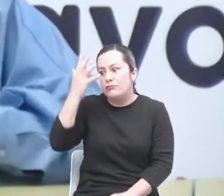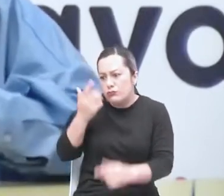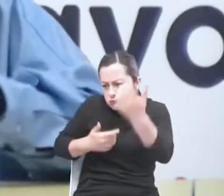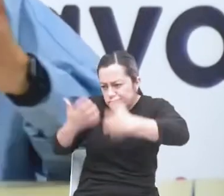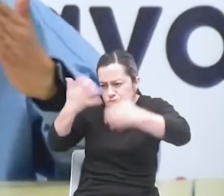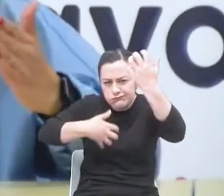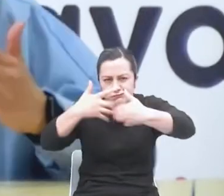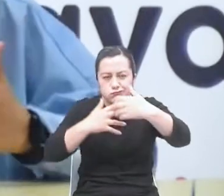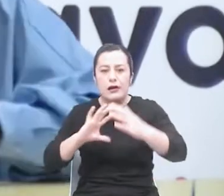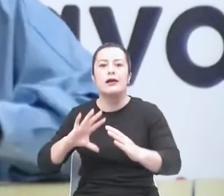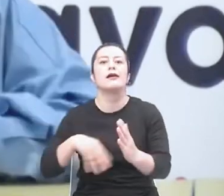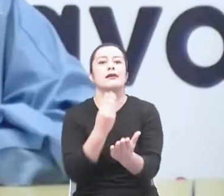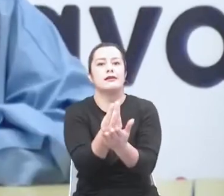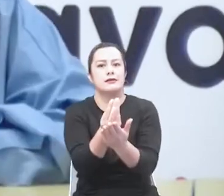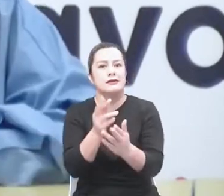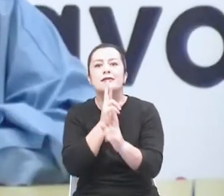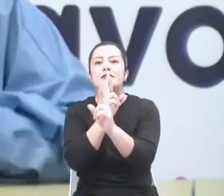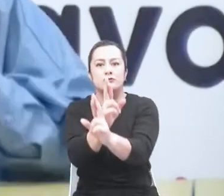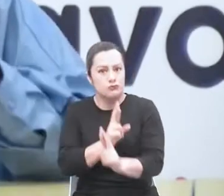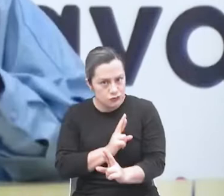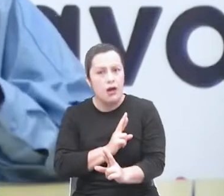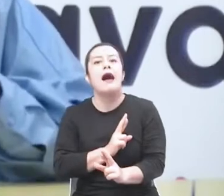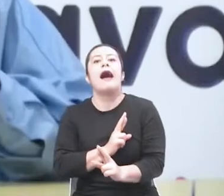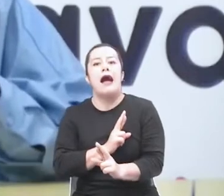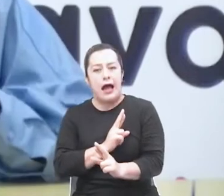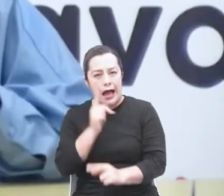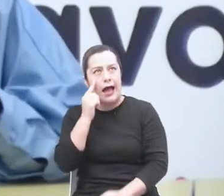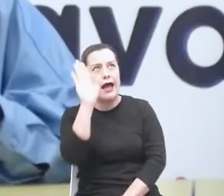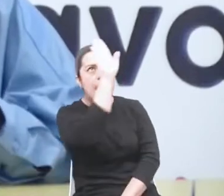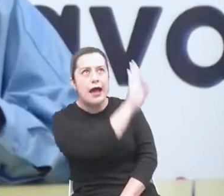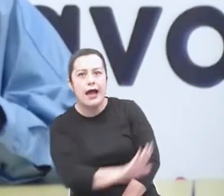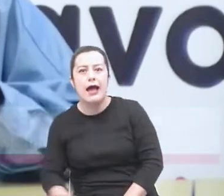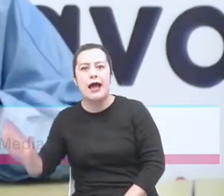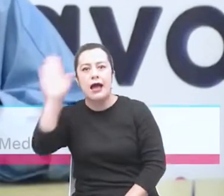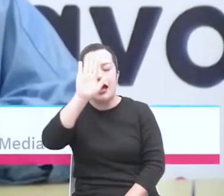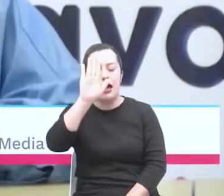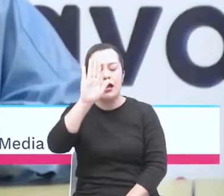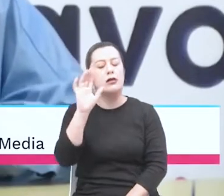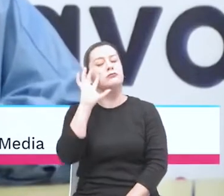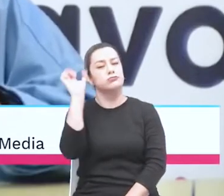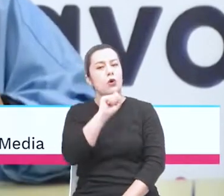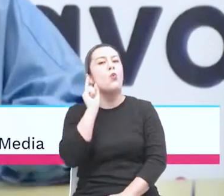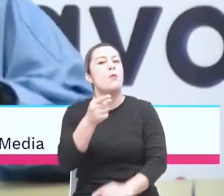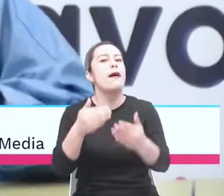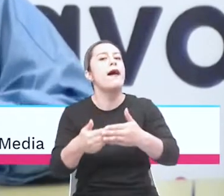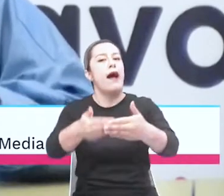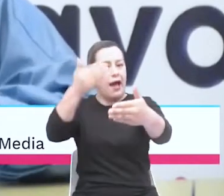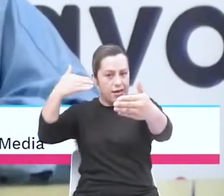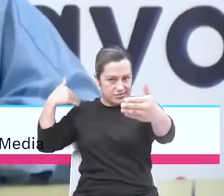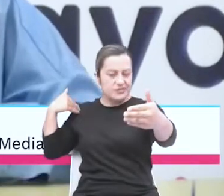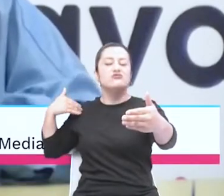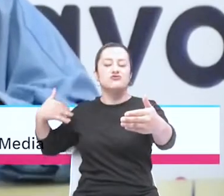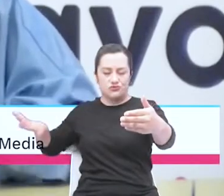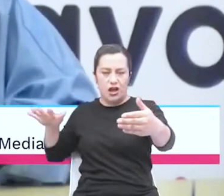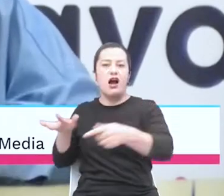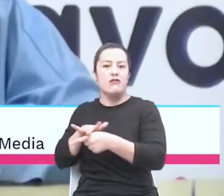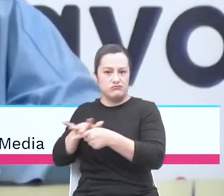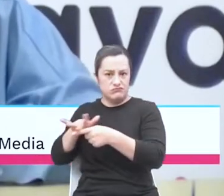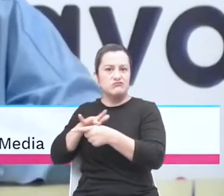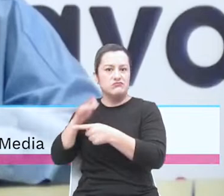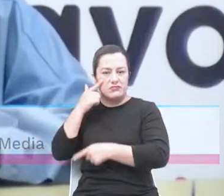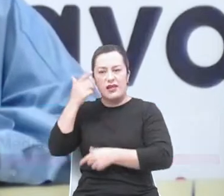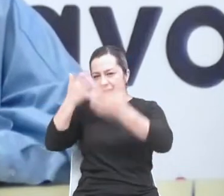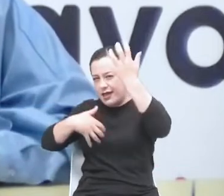representativos de todo el territorio, que dan cuenta de un esquema que fue aplicado ya directamente en una